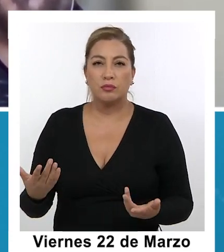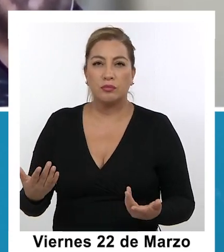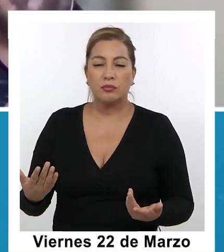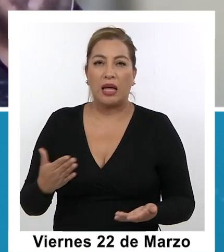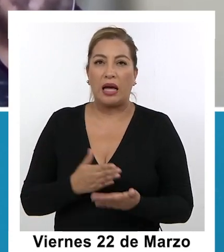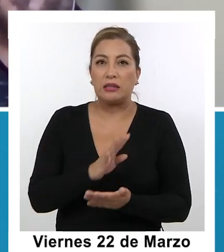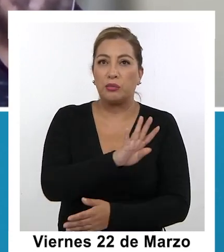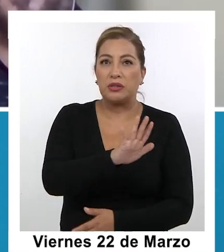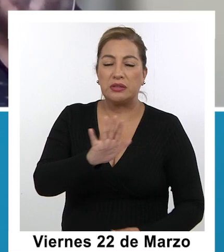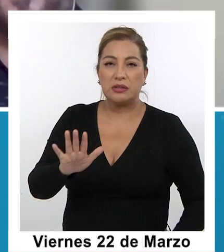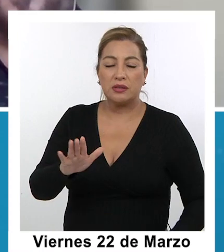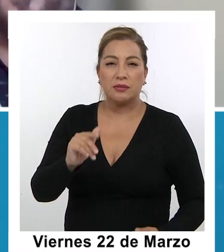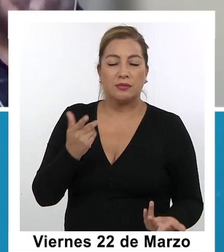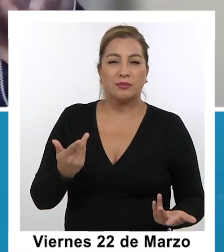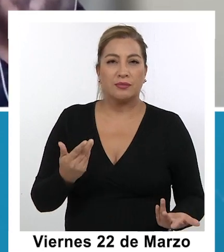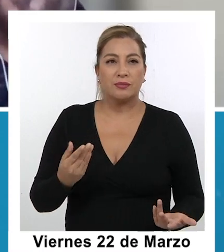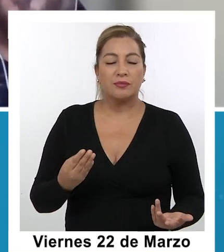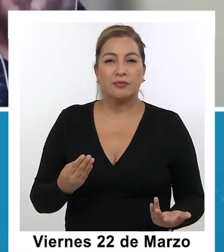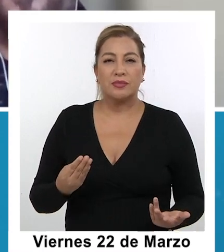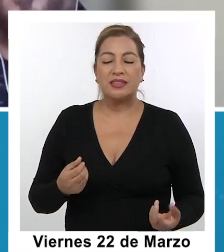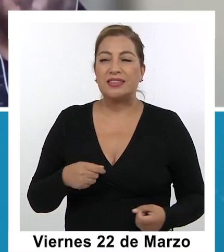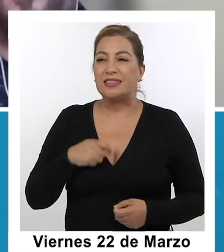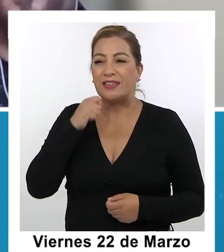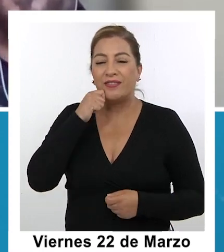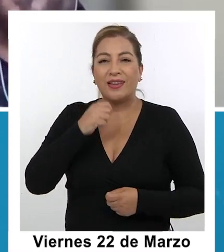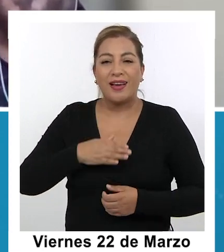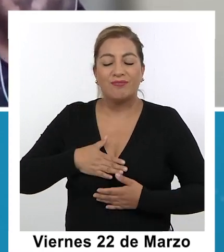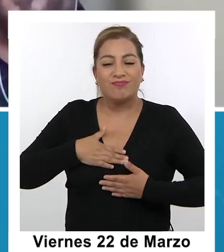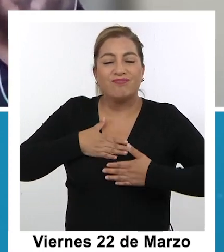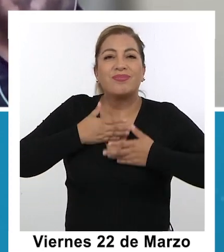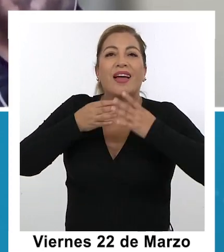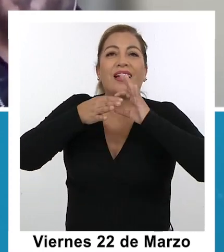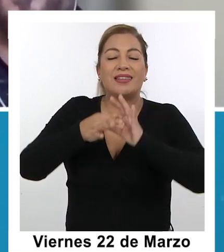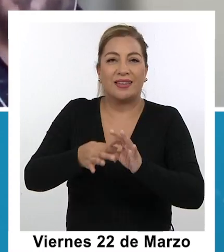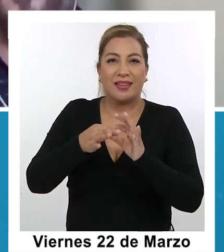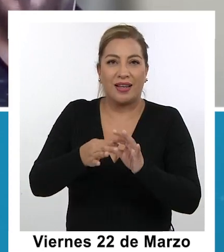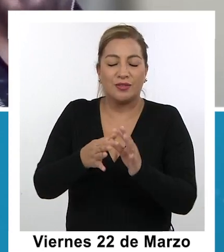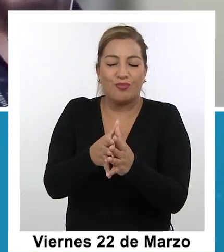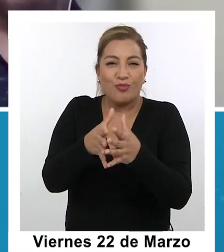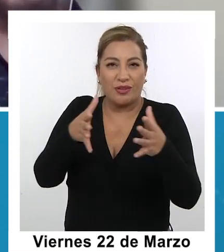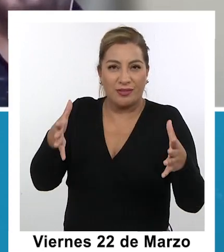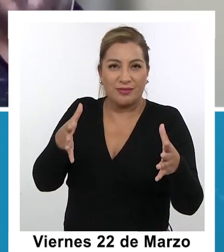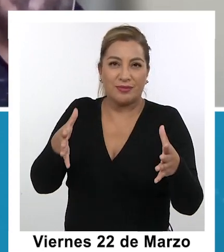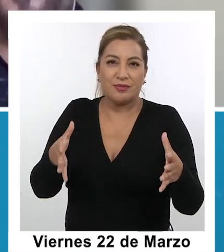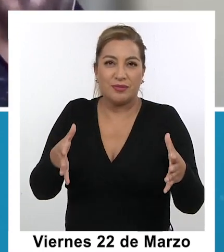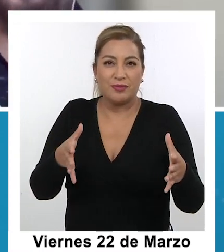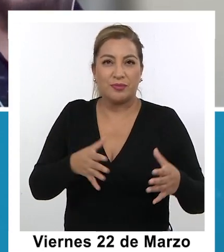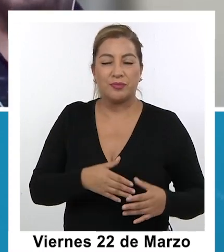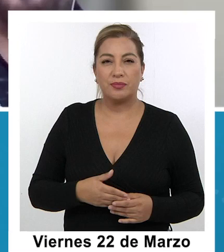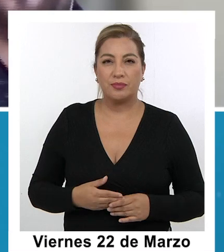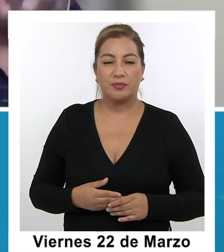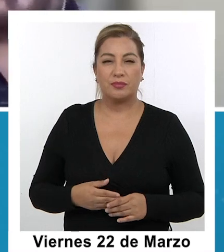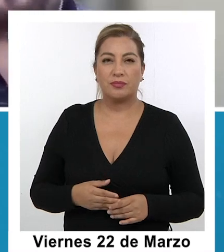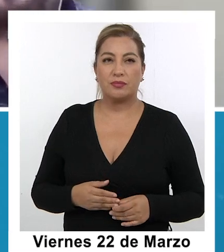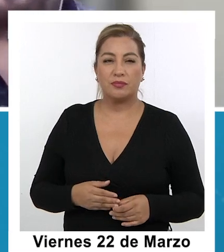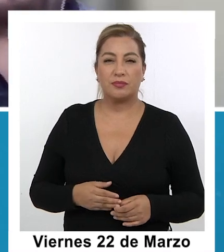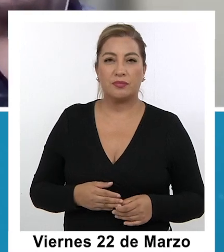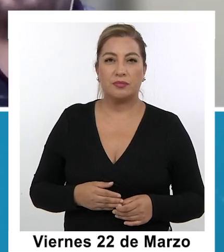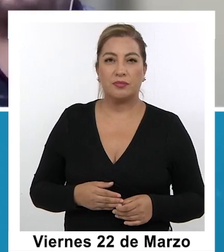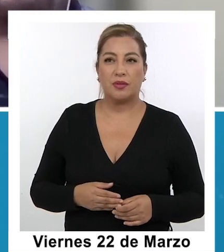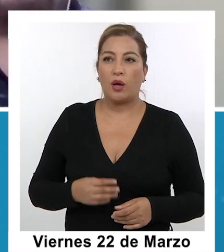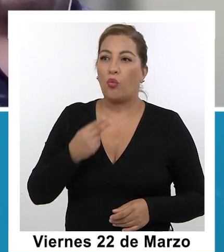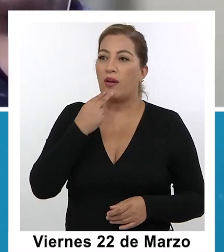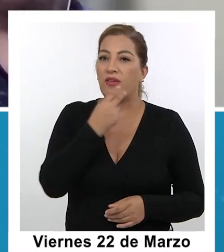cinco, es un nivel de, de gratitud, de agradecimiento, eh, tremendo, ¿sí? Eh, uno logra impactar